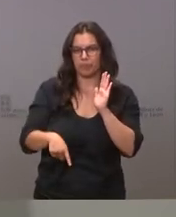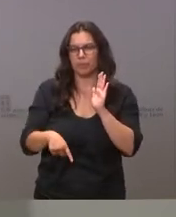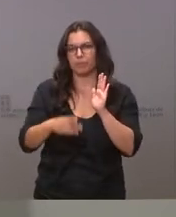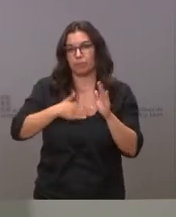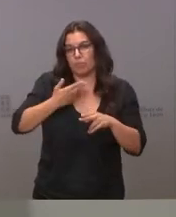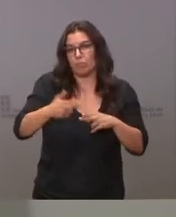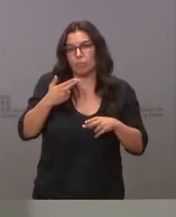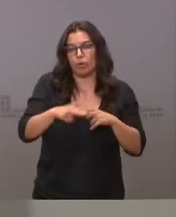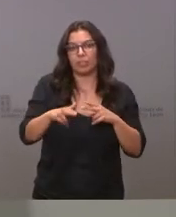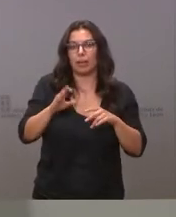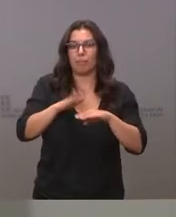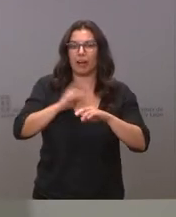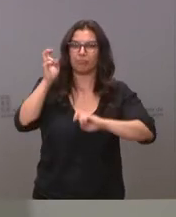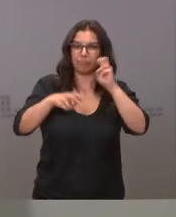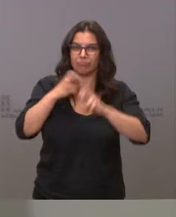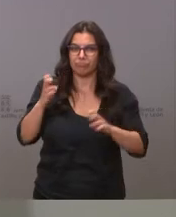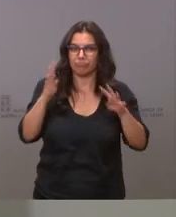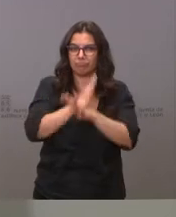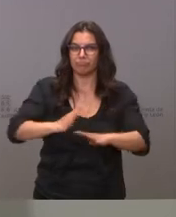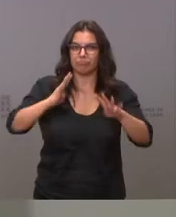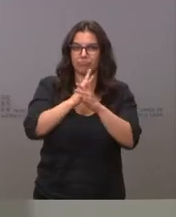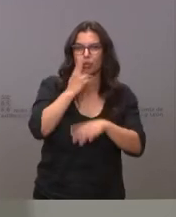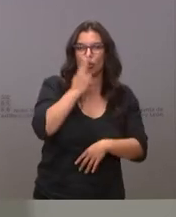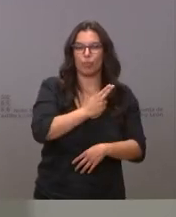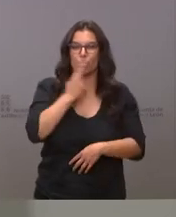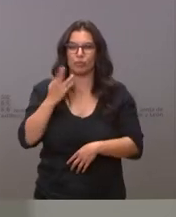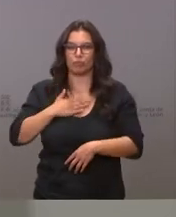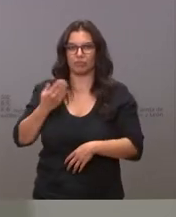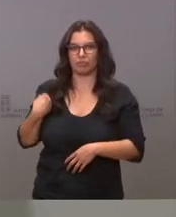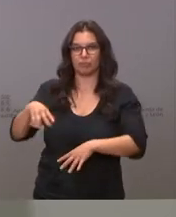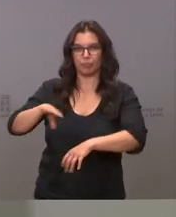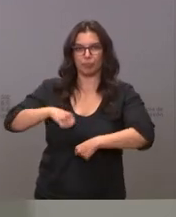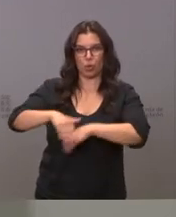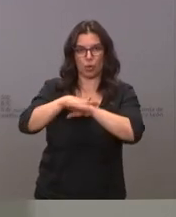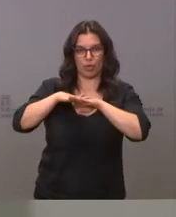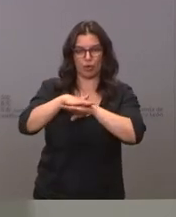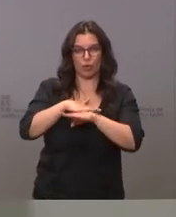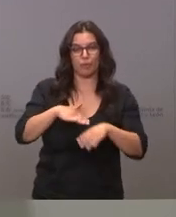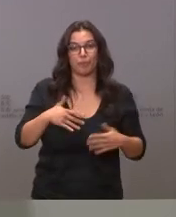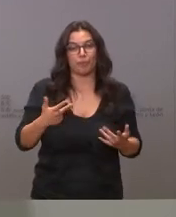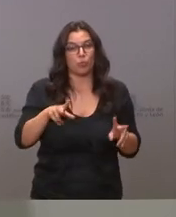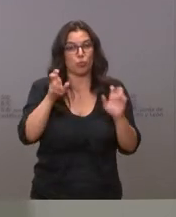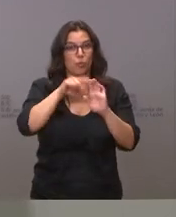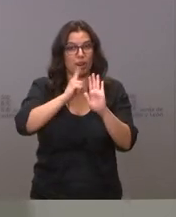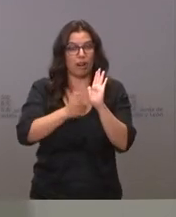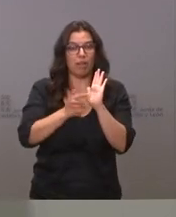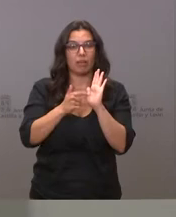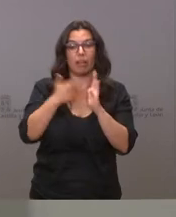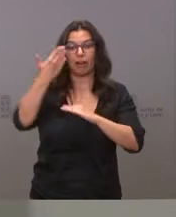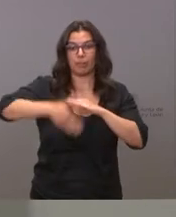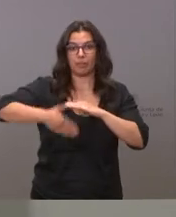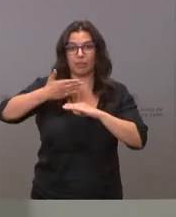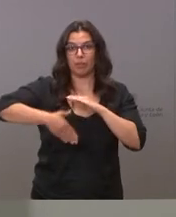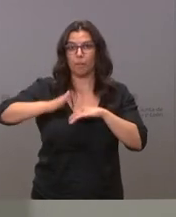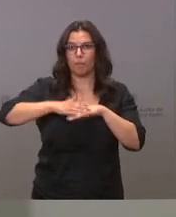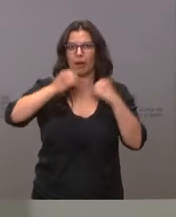política de regeneración en nuestros compromisos de gobierno. Con esta nueva norma, esta limitación para todos los